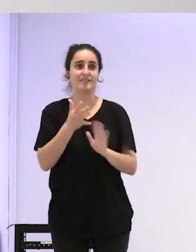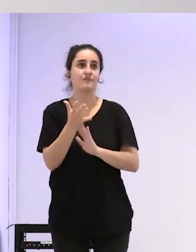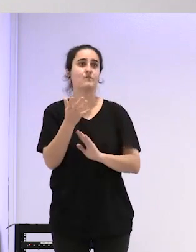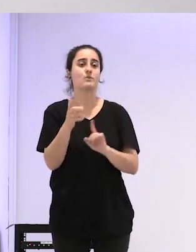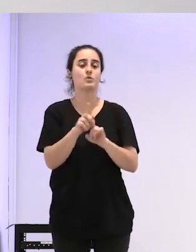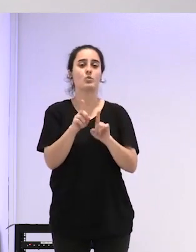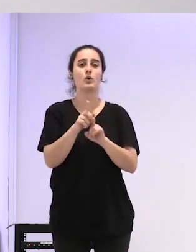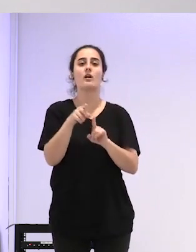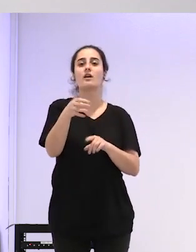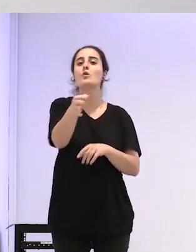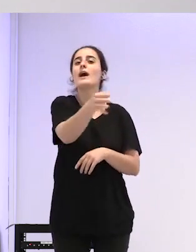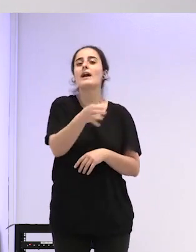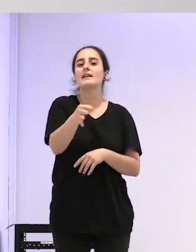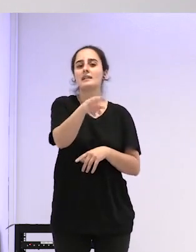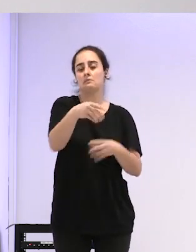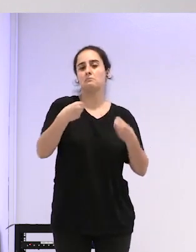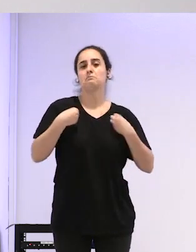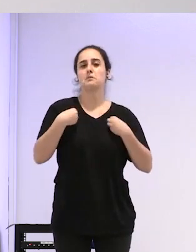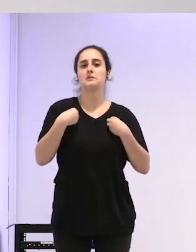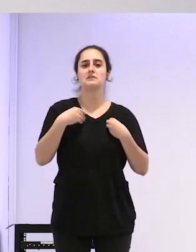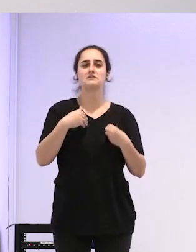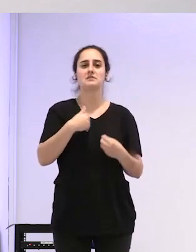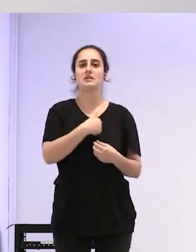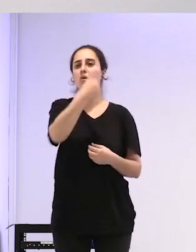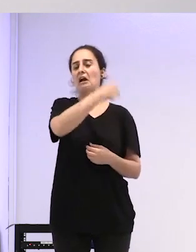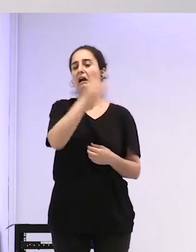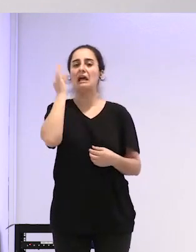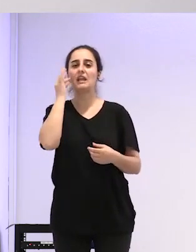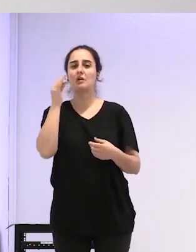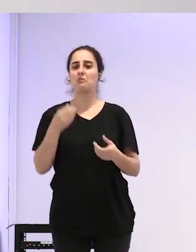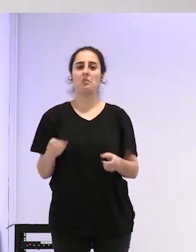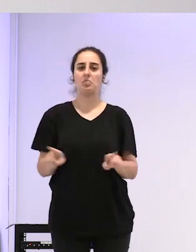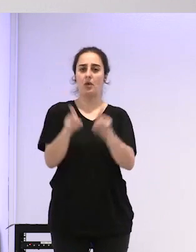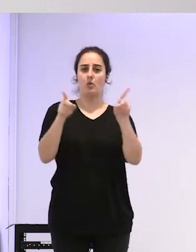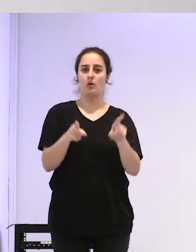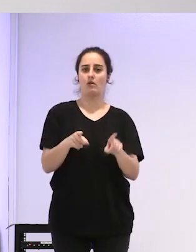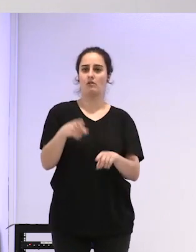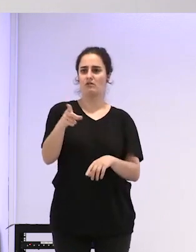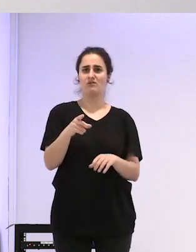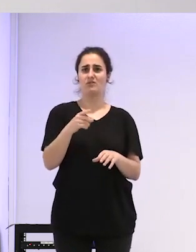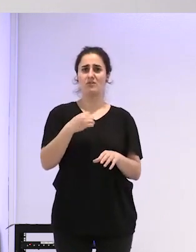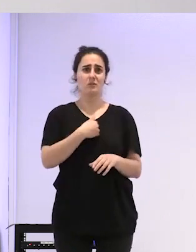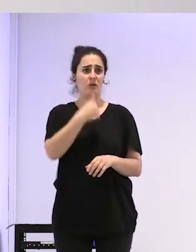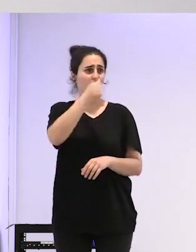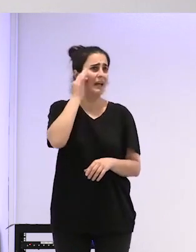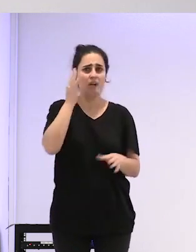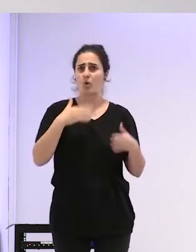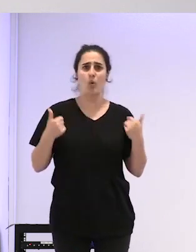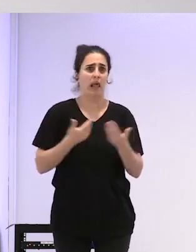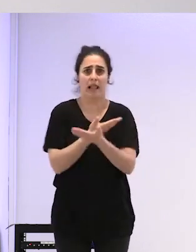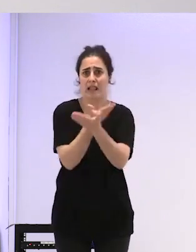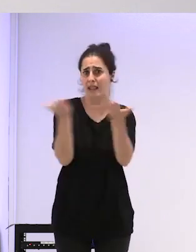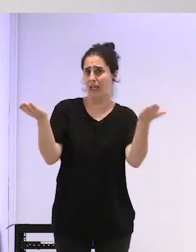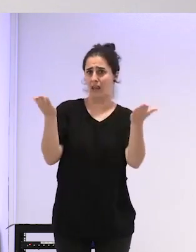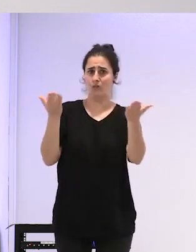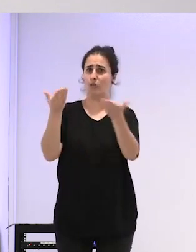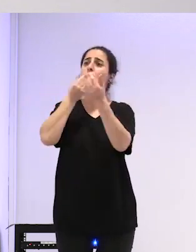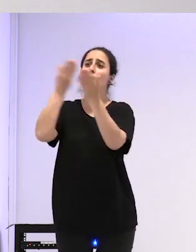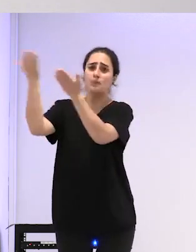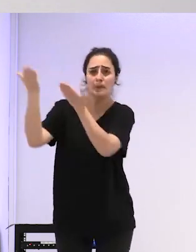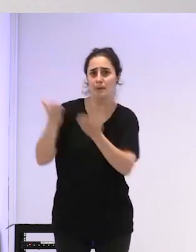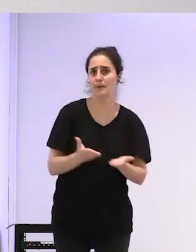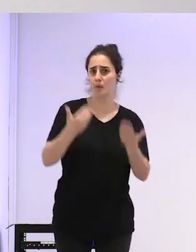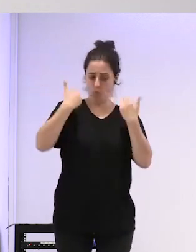que el género no importa que serás bienvenida en cualquiera de los géneros con cualquier cuerpo que en la entrada de esta isla